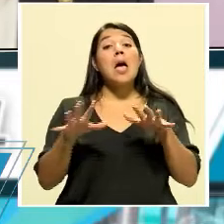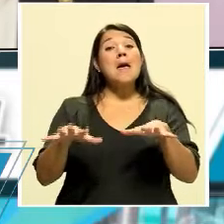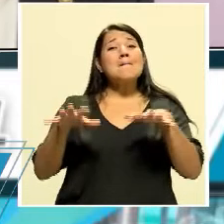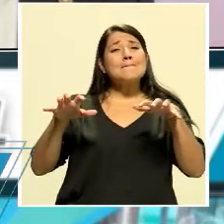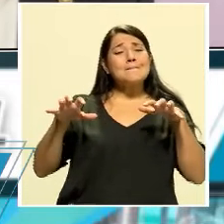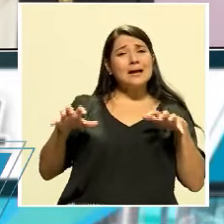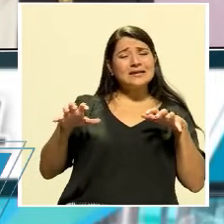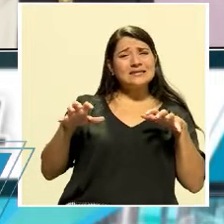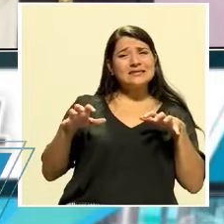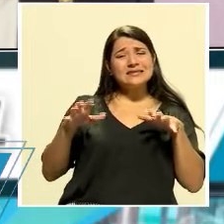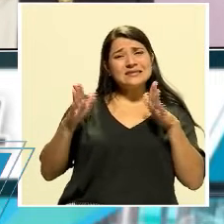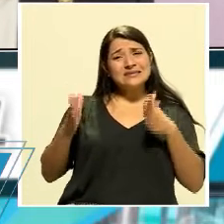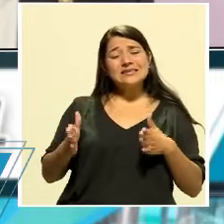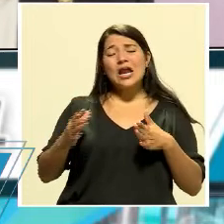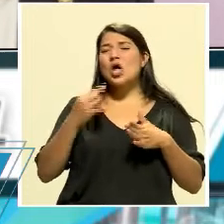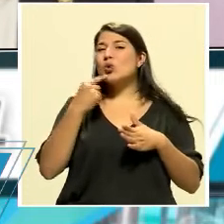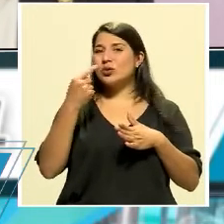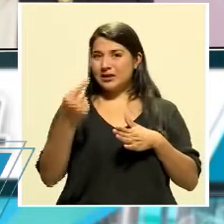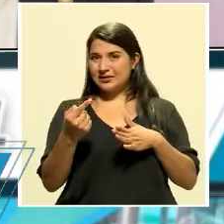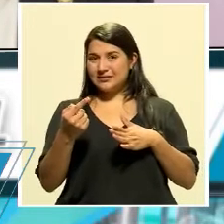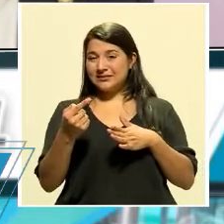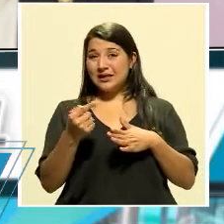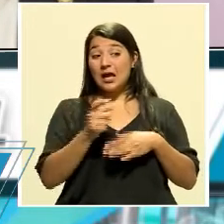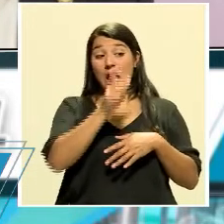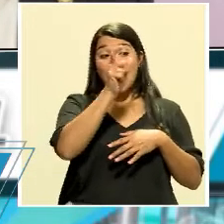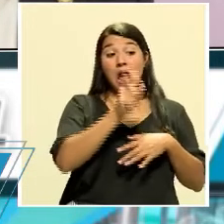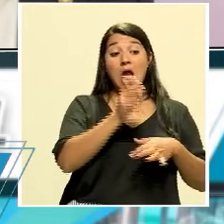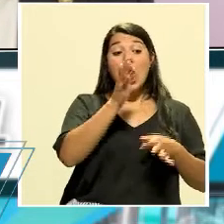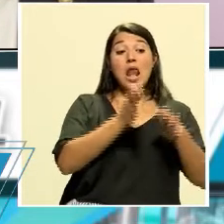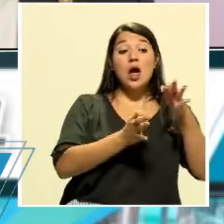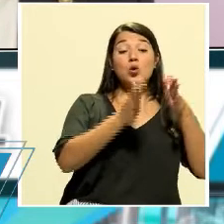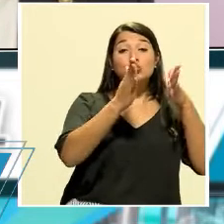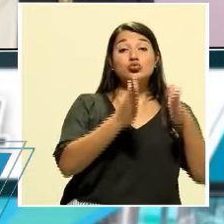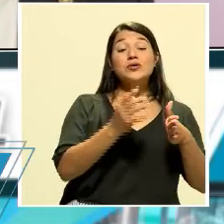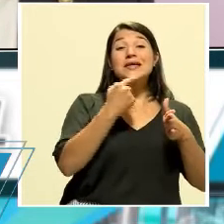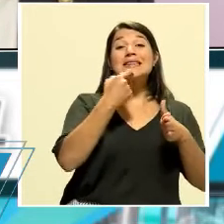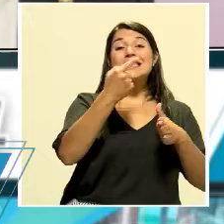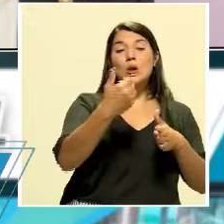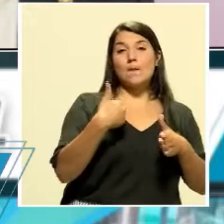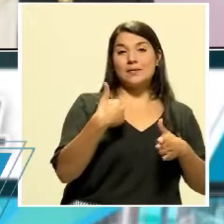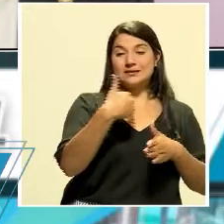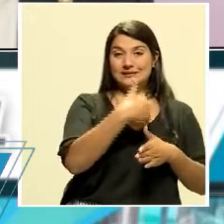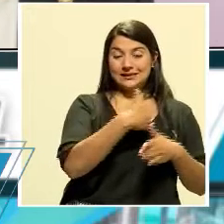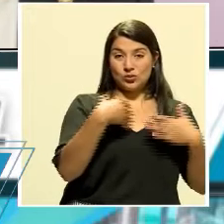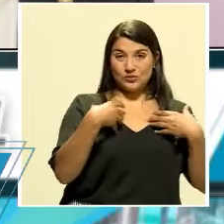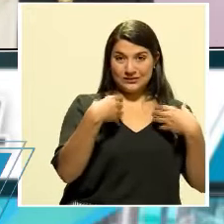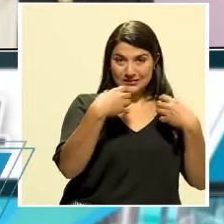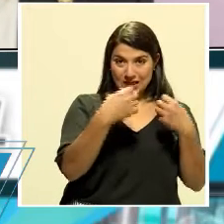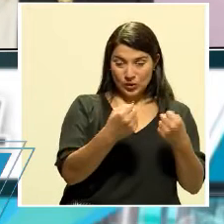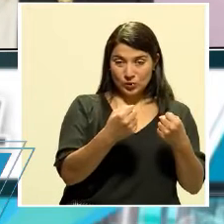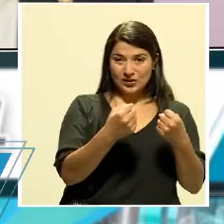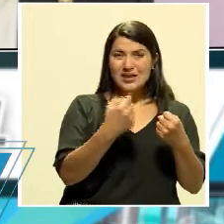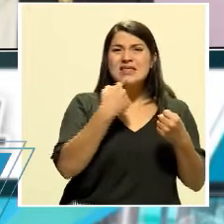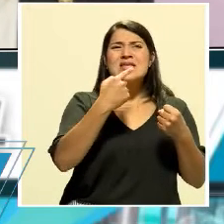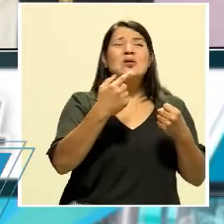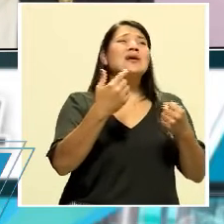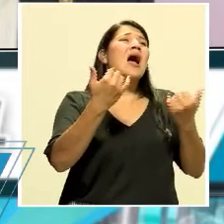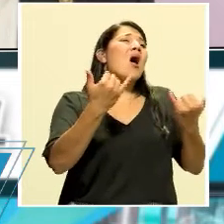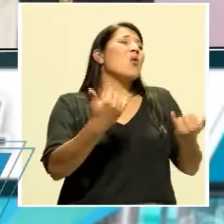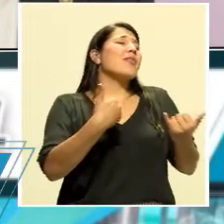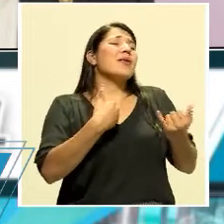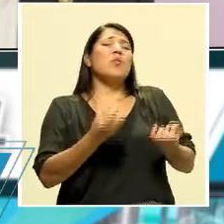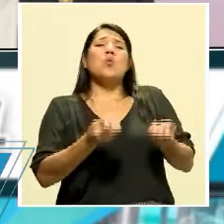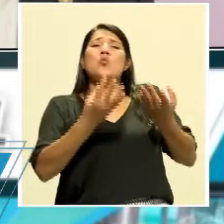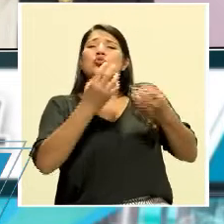contradicción entre la argumentación que había hecho el Ministerio de decir que tenían mucho trabajo